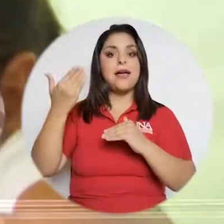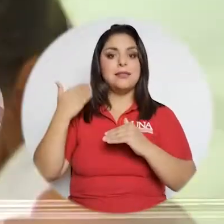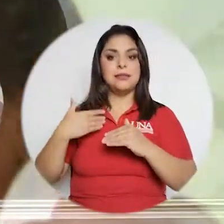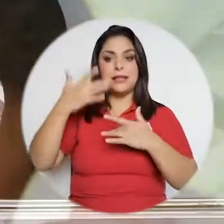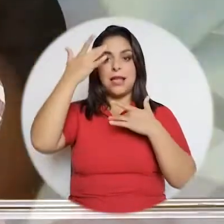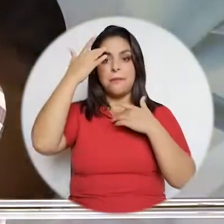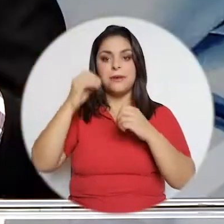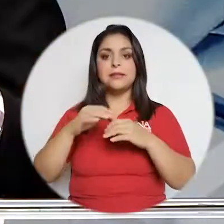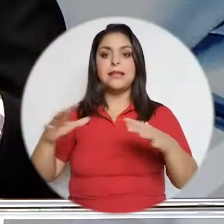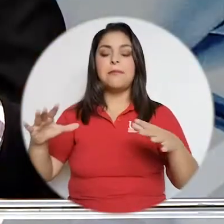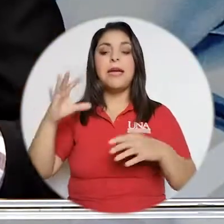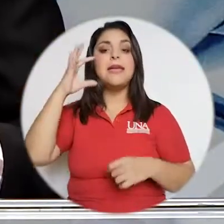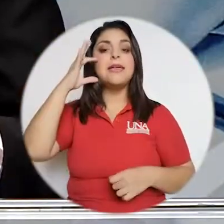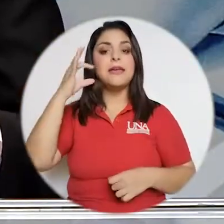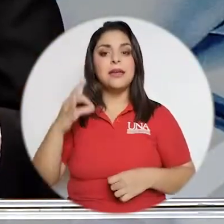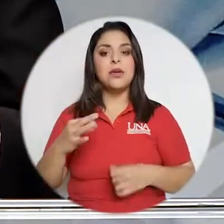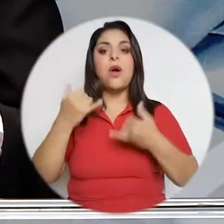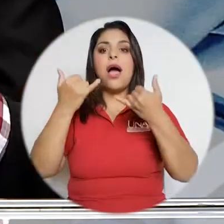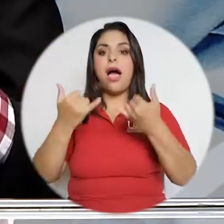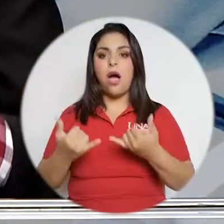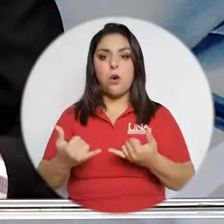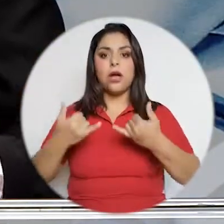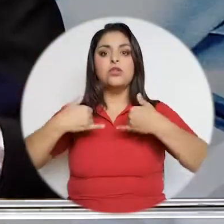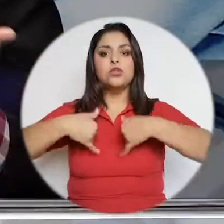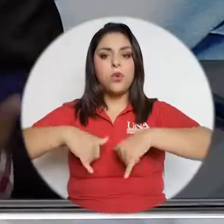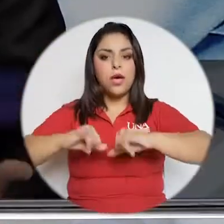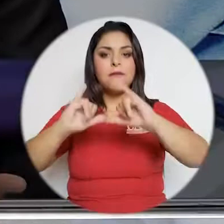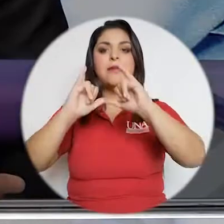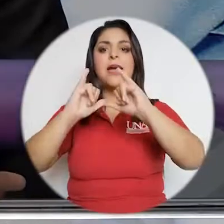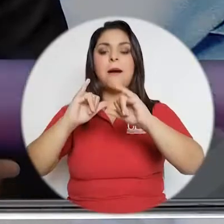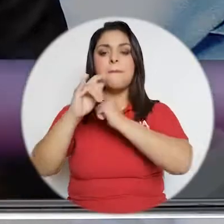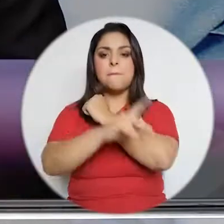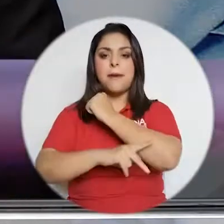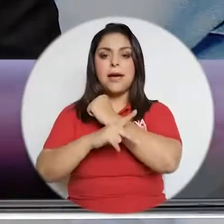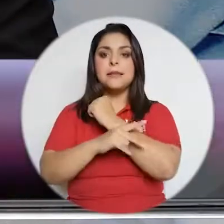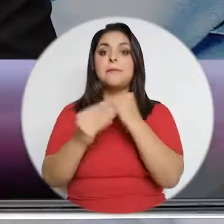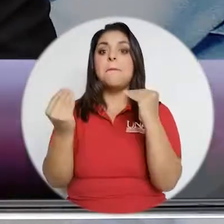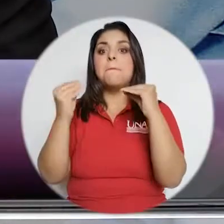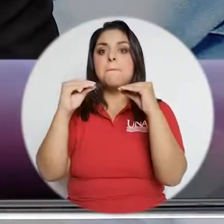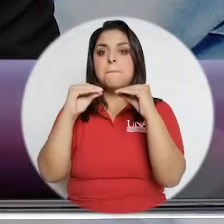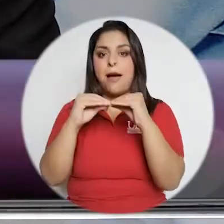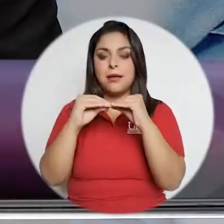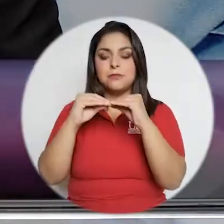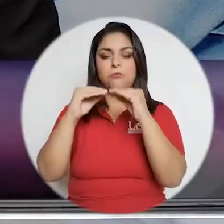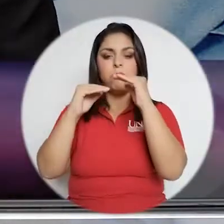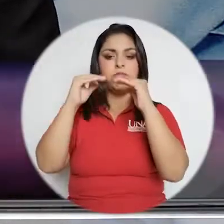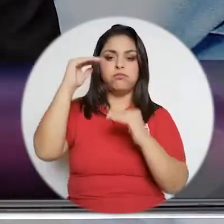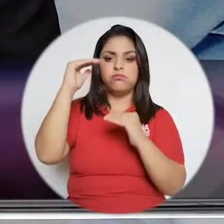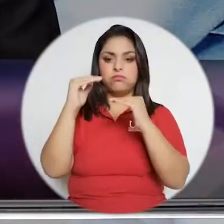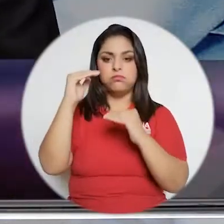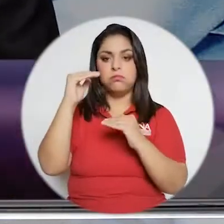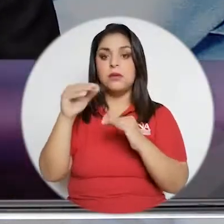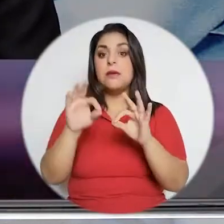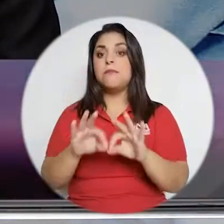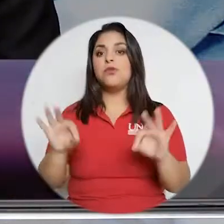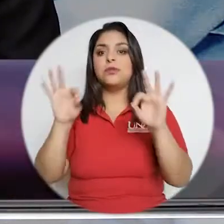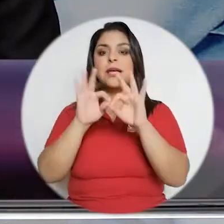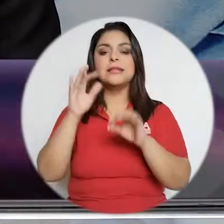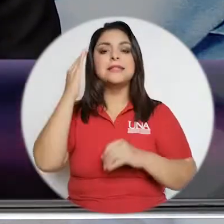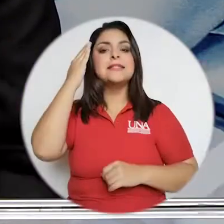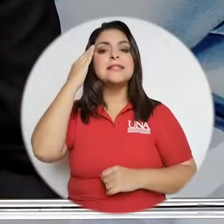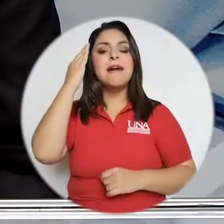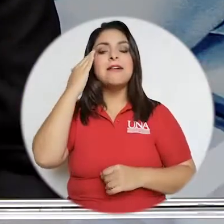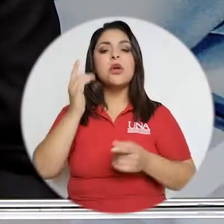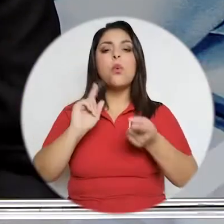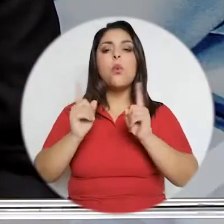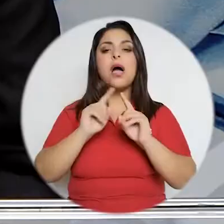vamos a tener un país todavía más desigual y ante esto es muy importante hablar, por ejemplo, de las medidas que